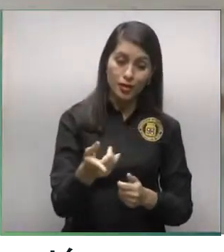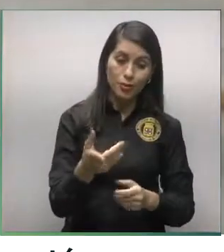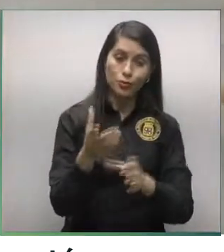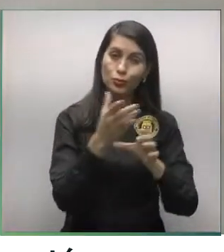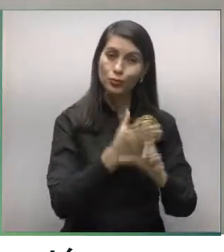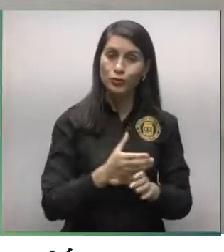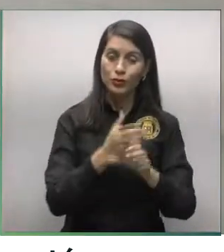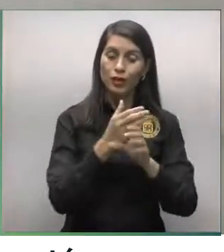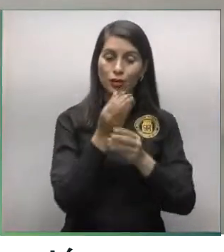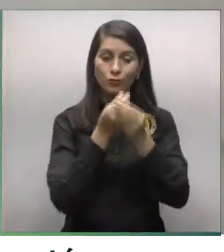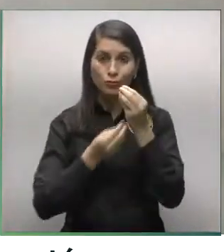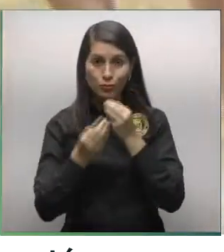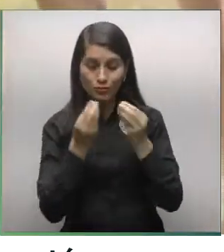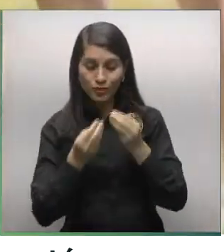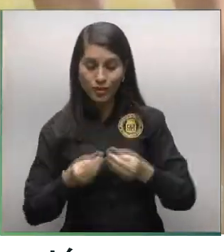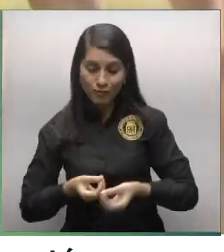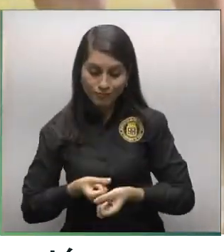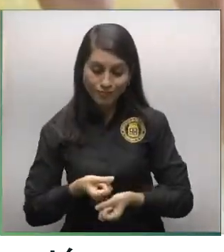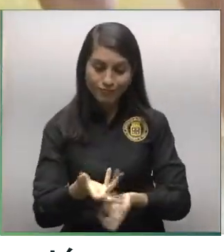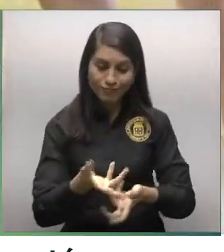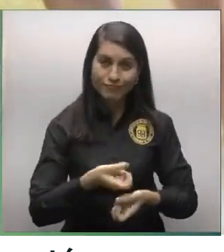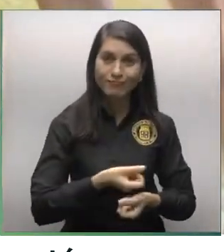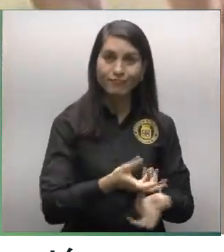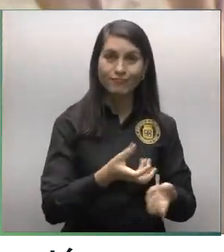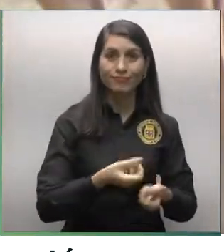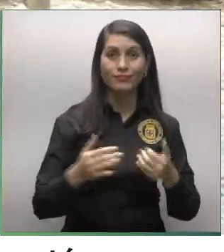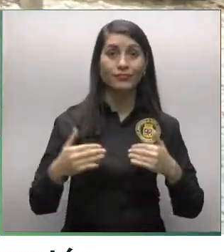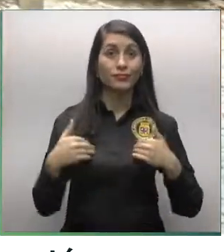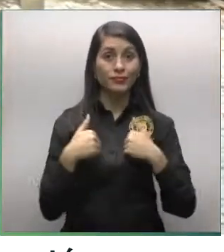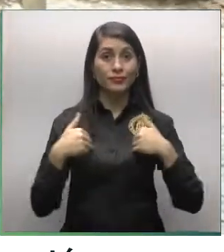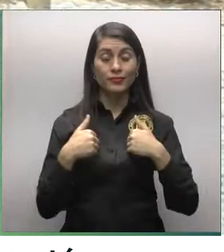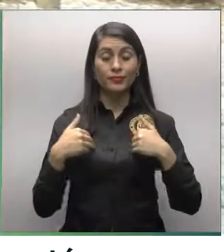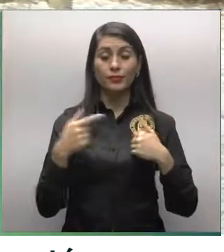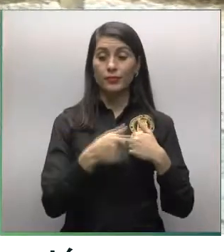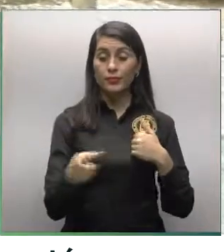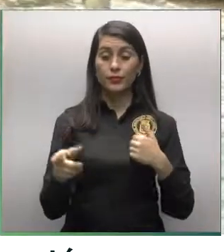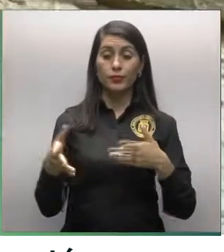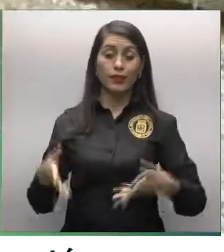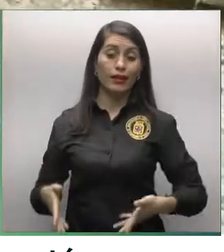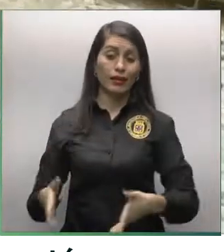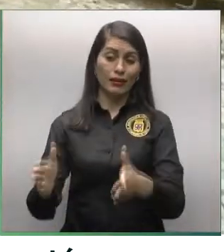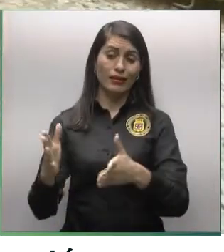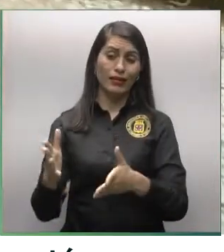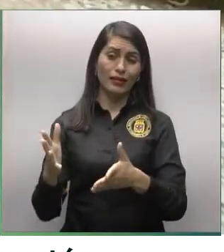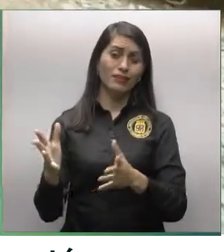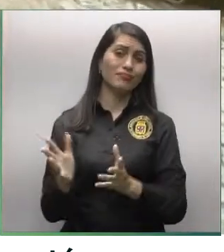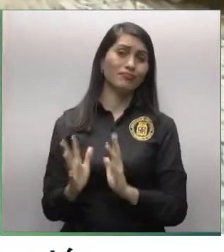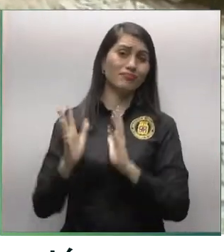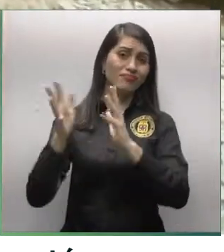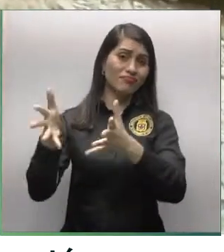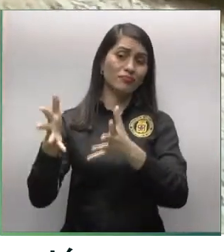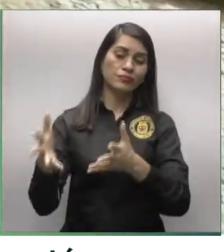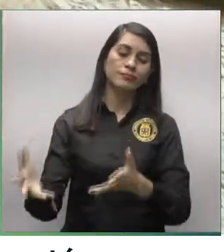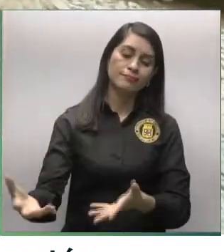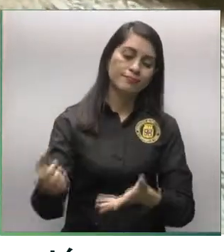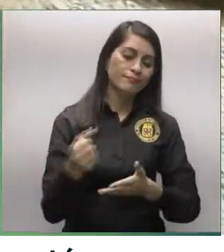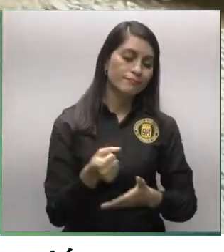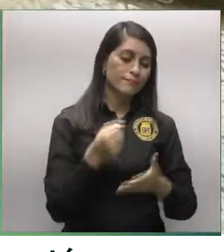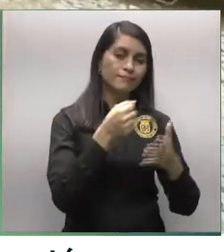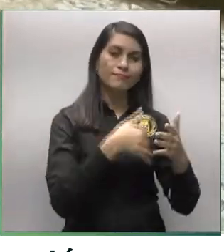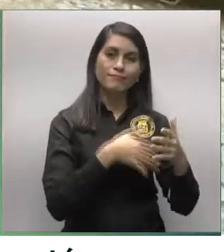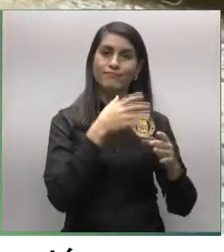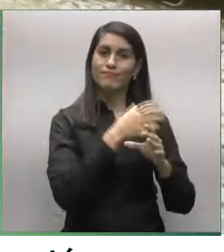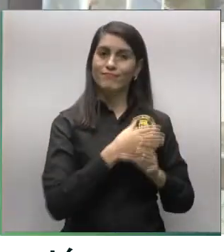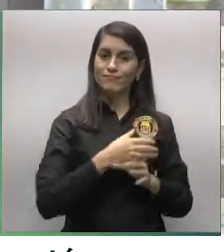accesibilidad no solamente de cubrirse los gastos, sino de seguir rescatando perritos y animalitos de la calle, cubrir las necesidades, los gastos,